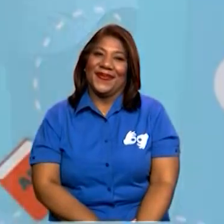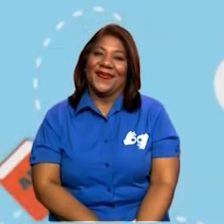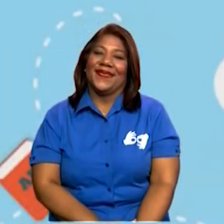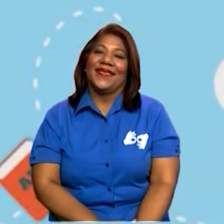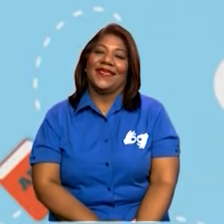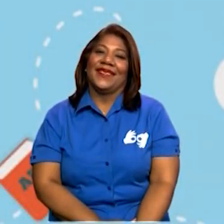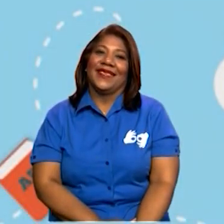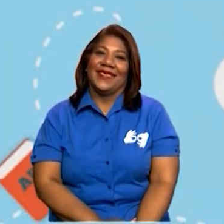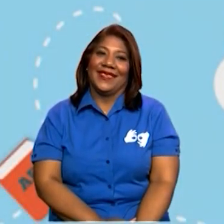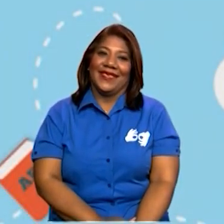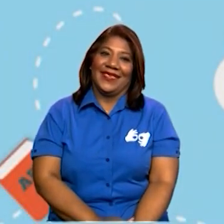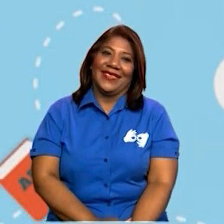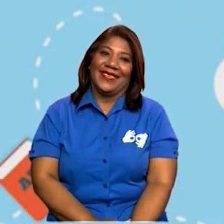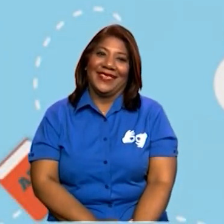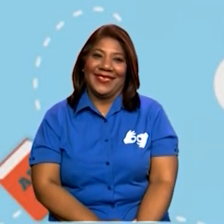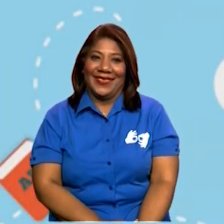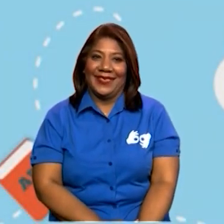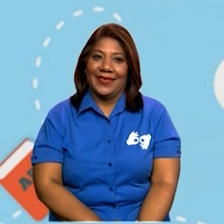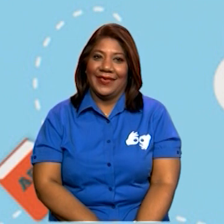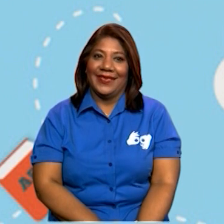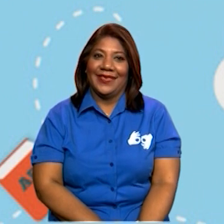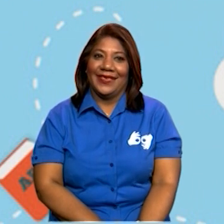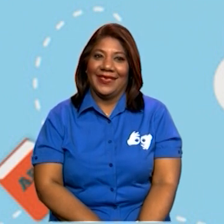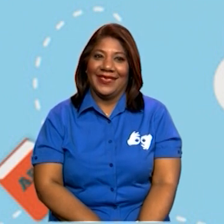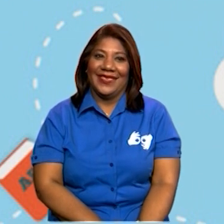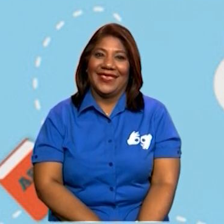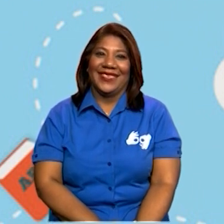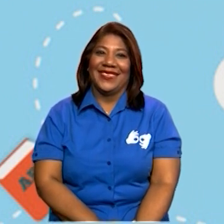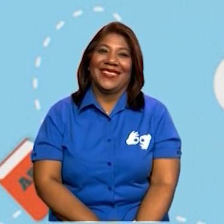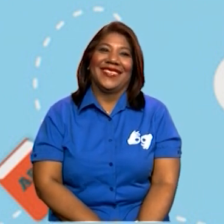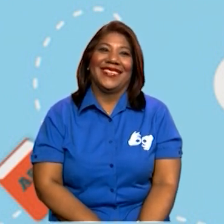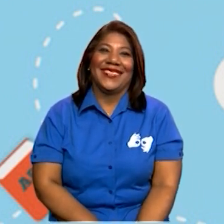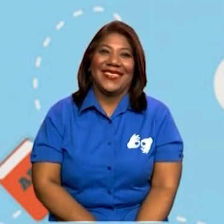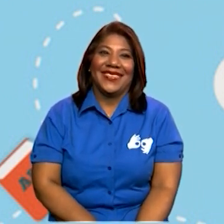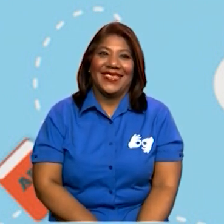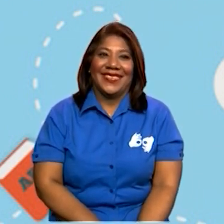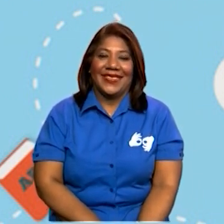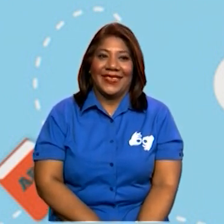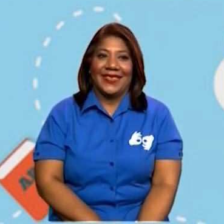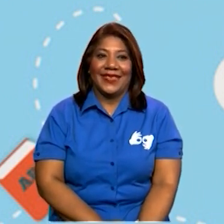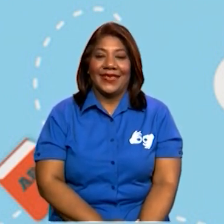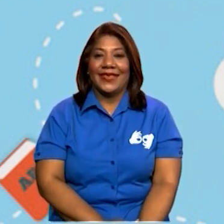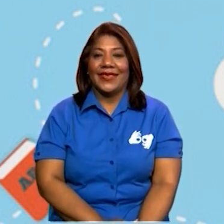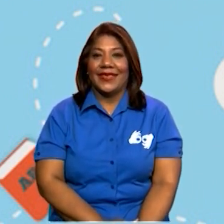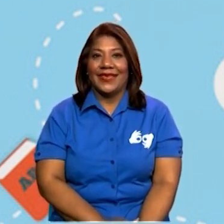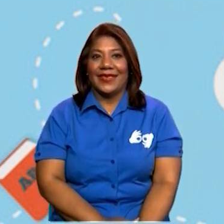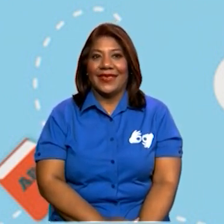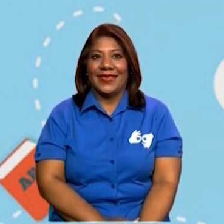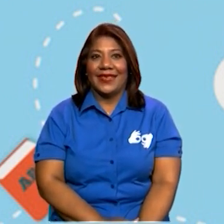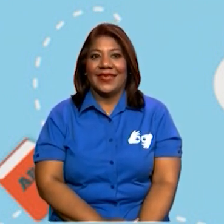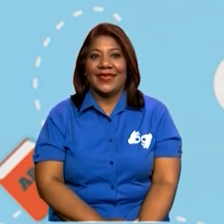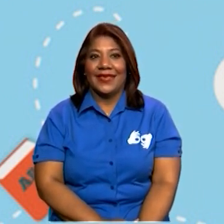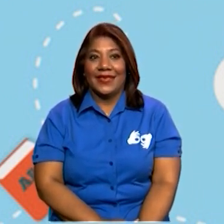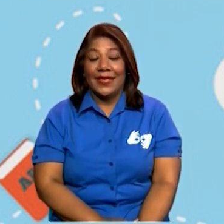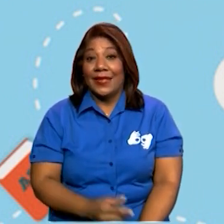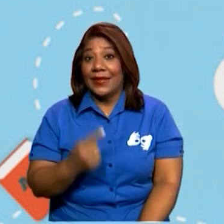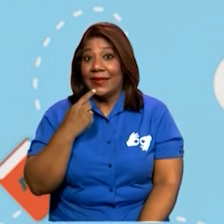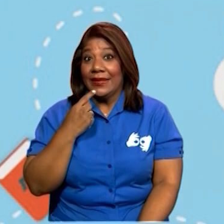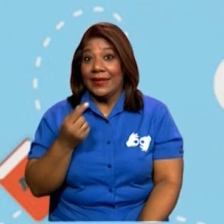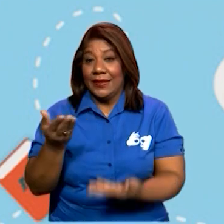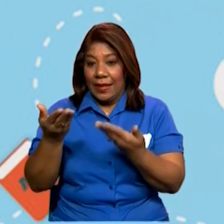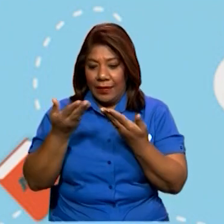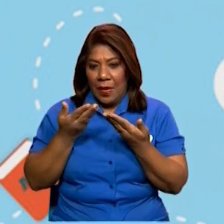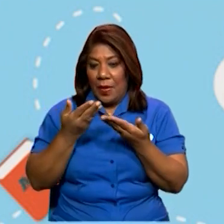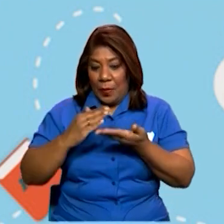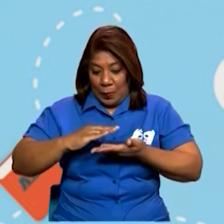Bien, vamos a leerle la carta que nos acaba de llegar. Así, maestra Tamara. Puede enseñarla. ver, que todos la vean.